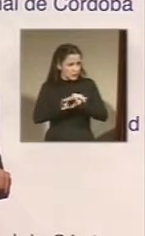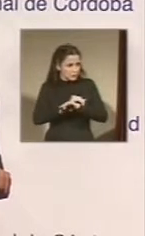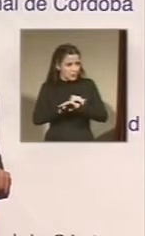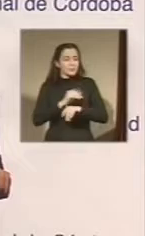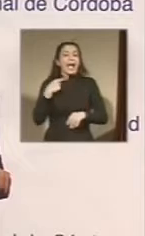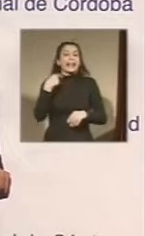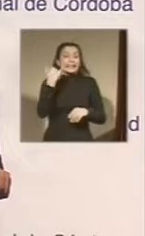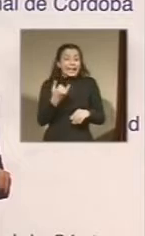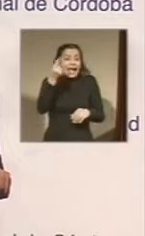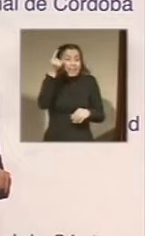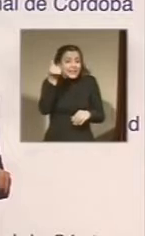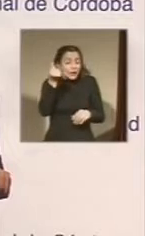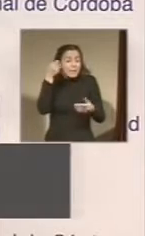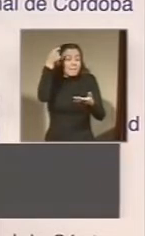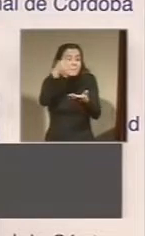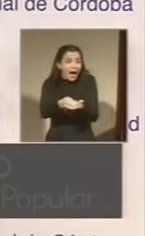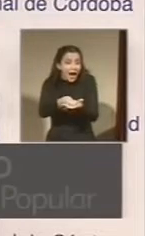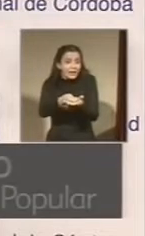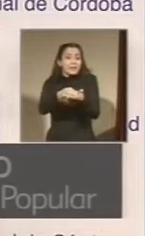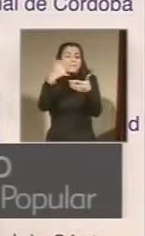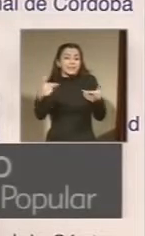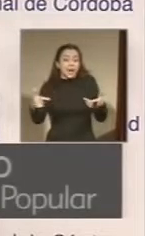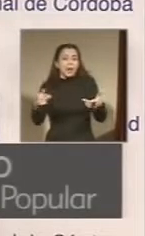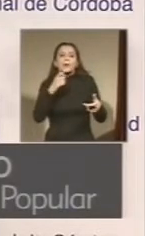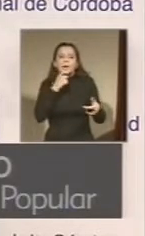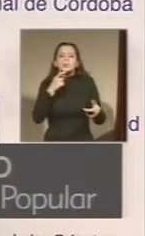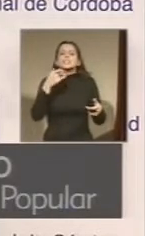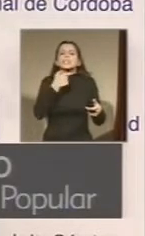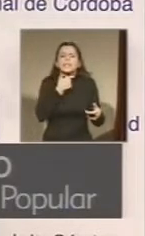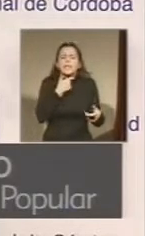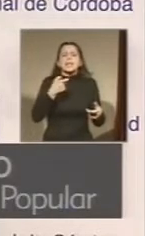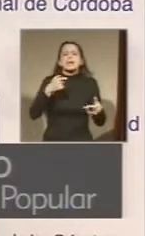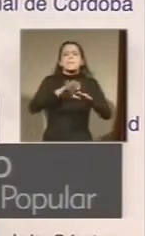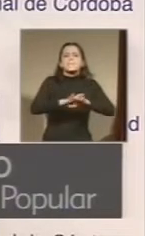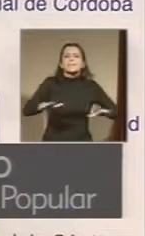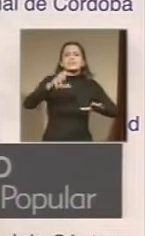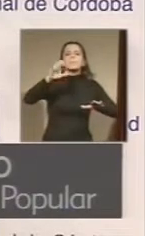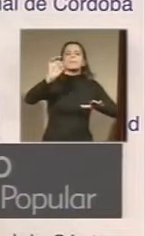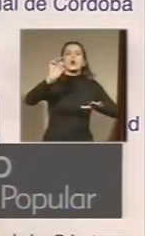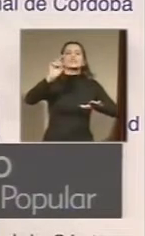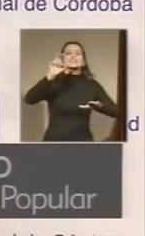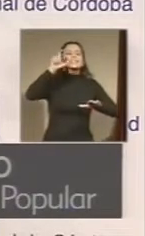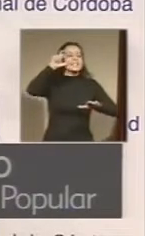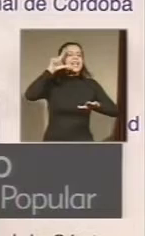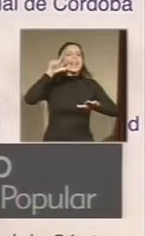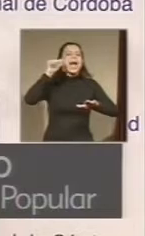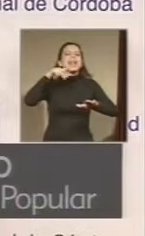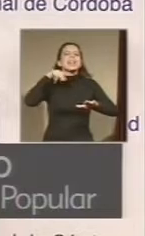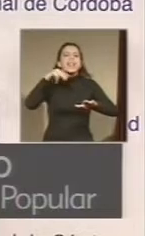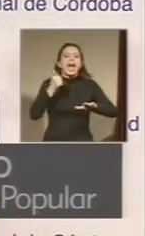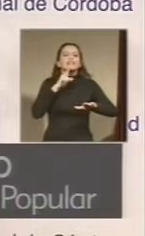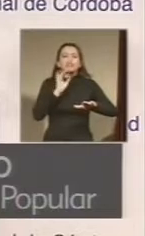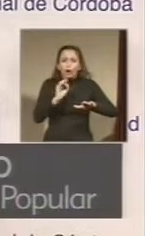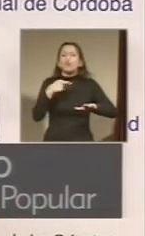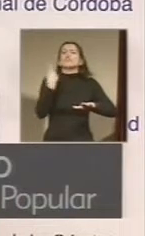Al que tenga el dinero para pagar los materiales y se quiera hacer el piso de porcelanato, se lo hará con porcelanato. Te lo aseguro.